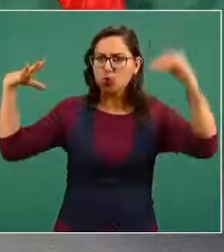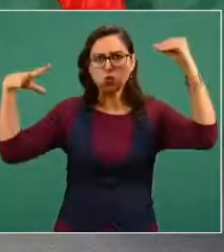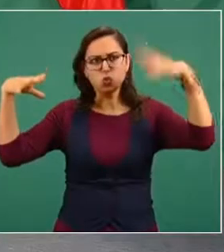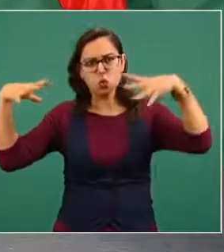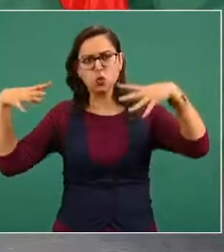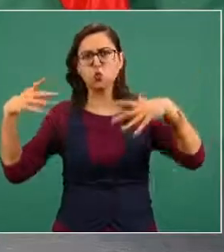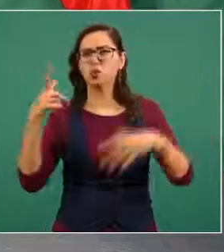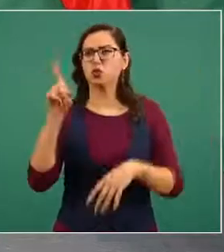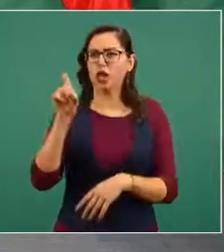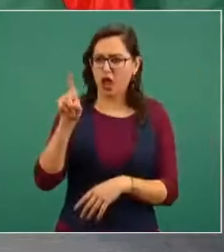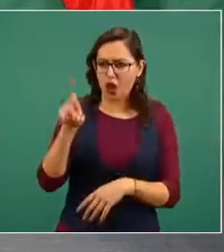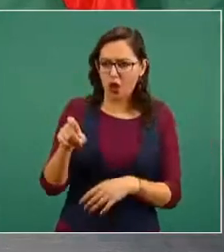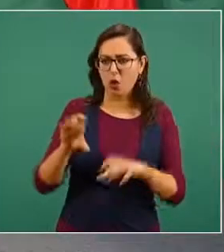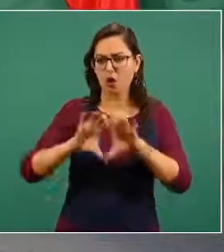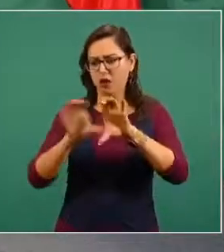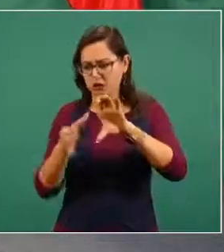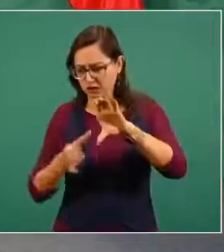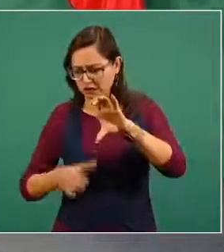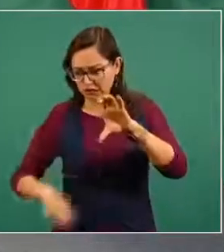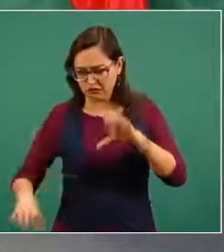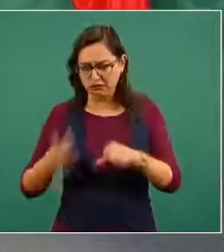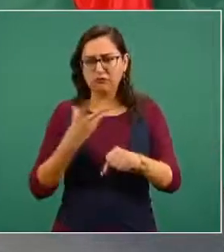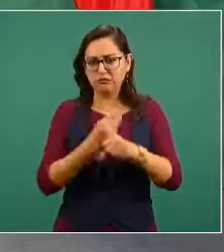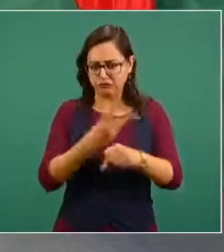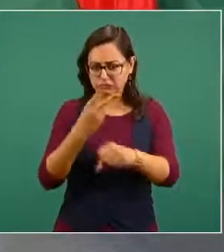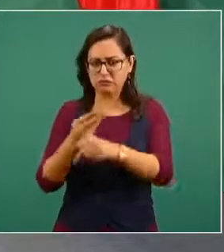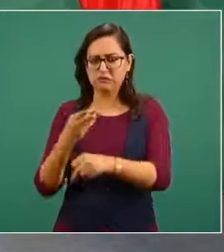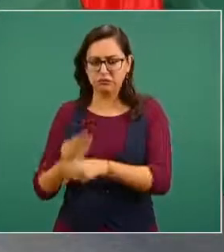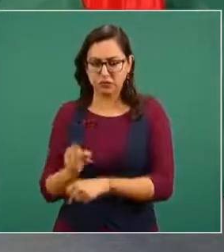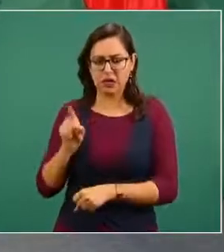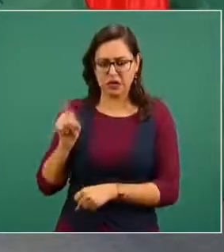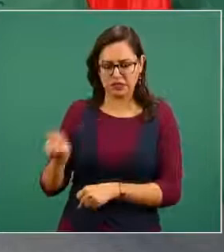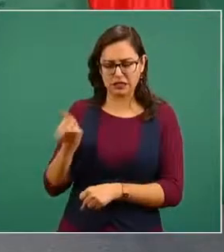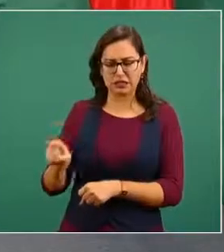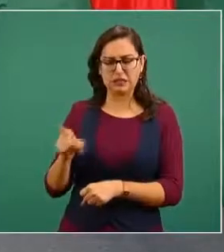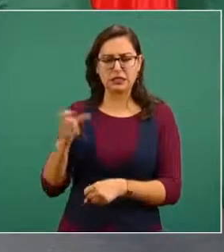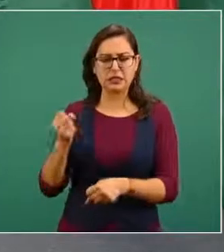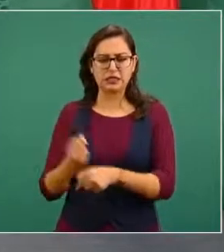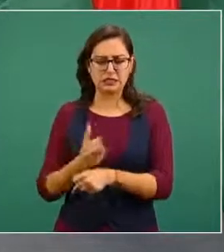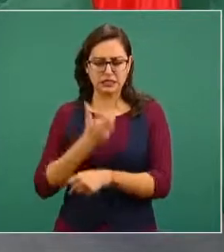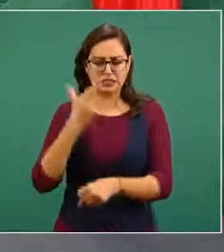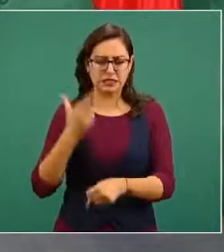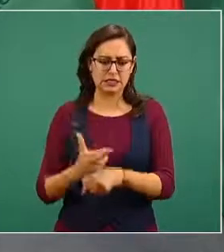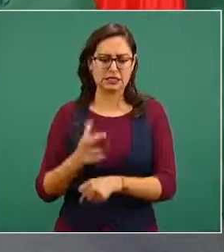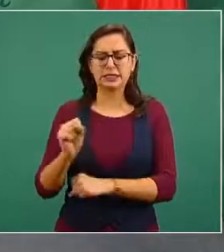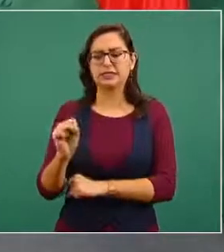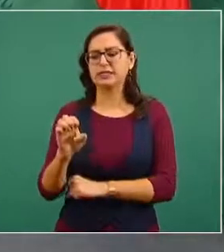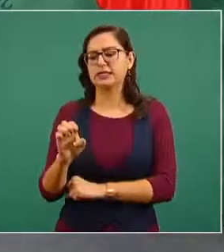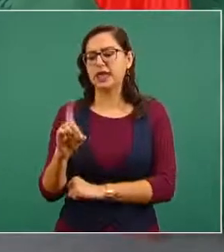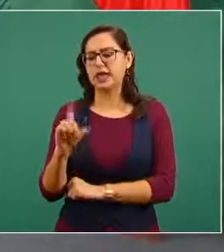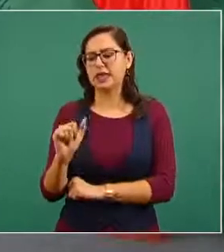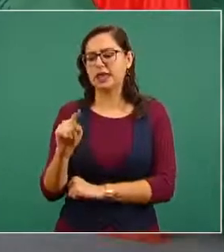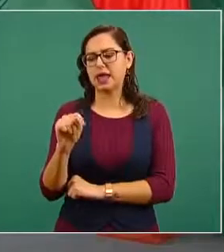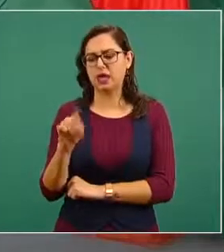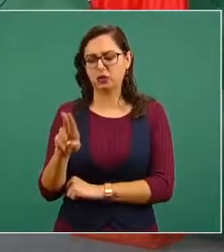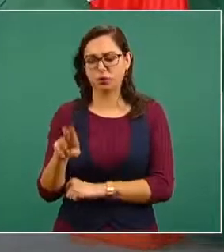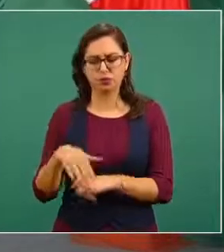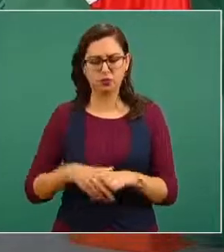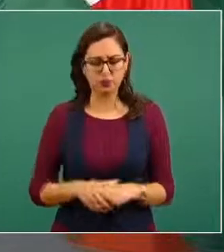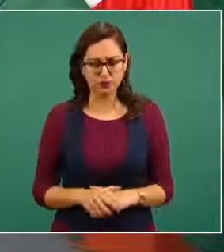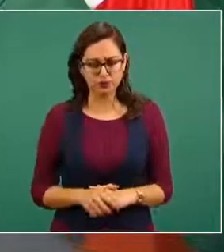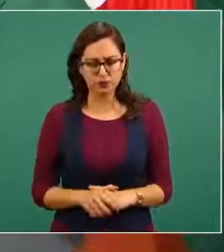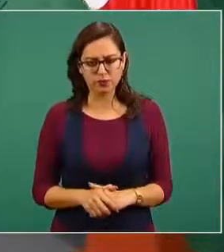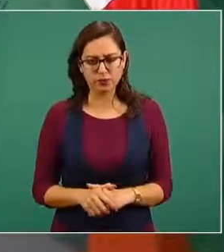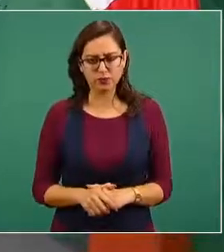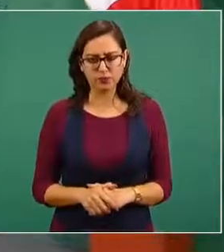drenaje eso lo está haciendo la Secretaría de Desarrollo Urbano